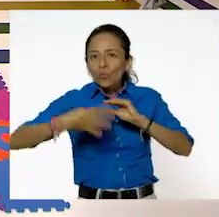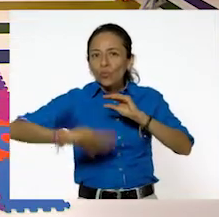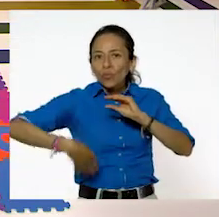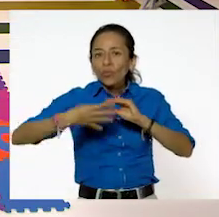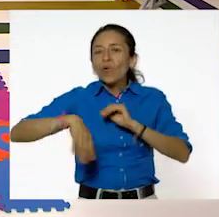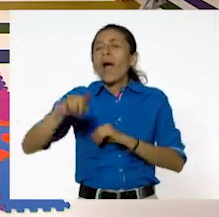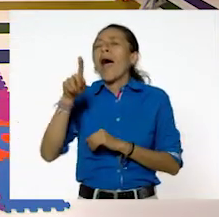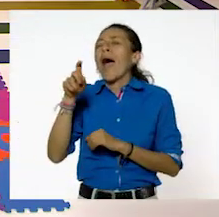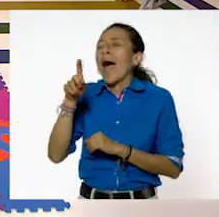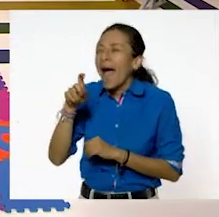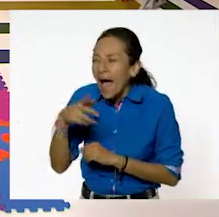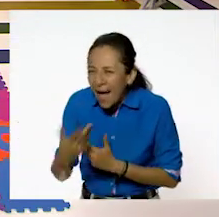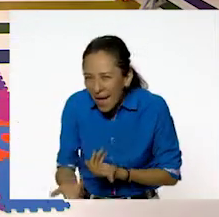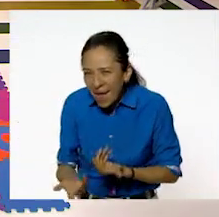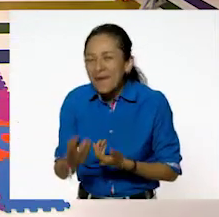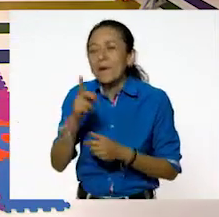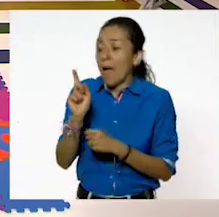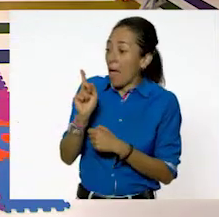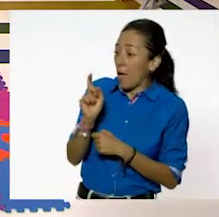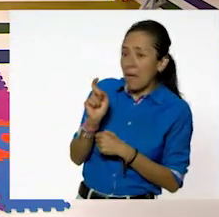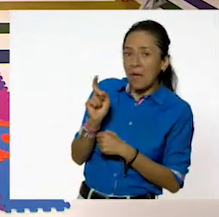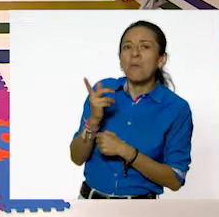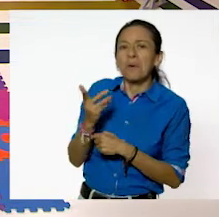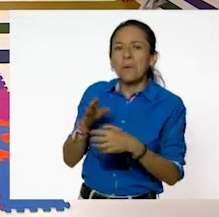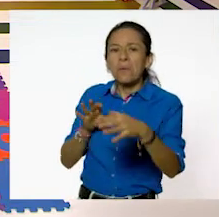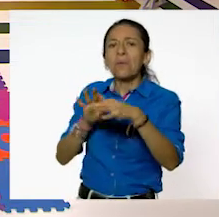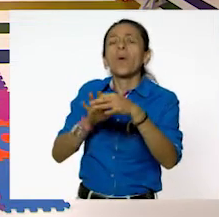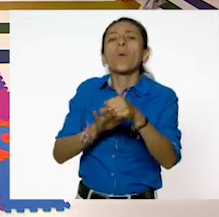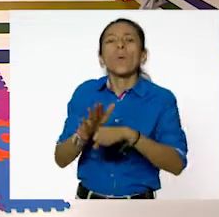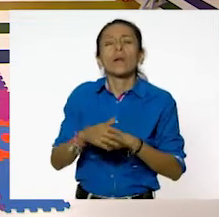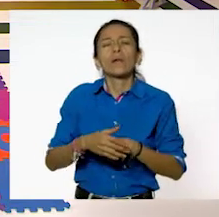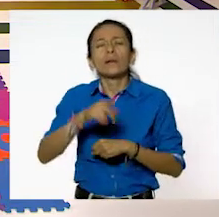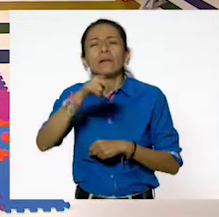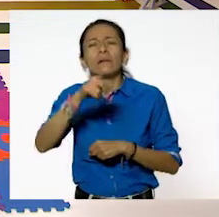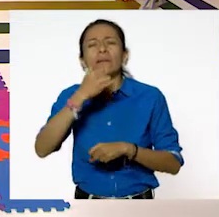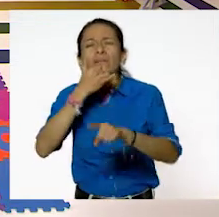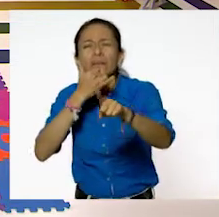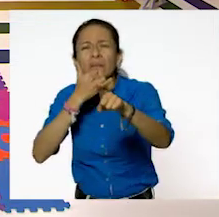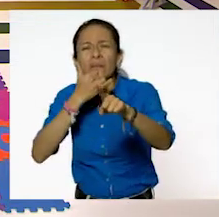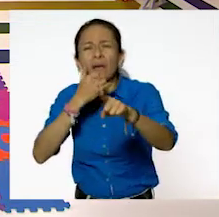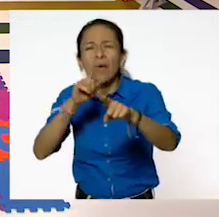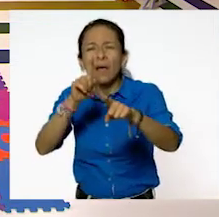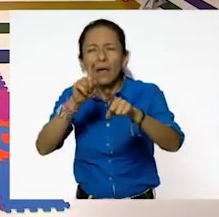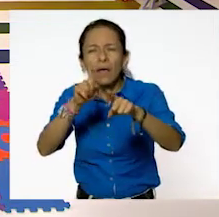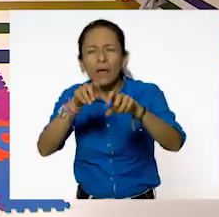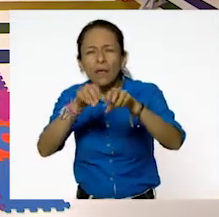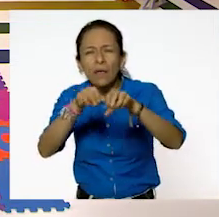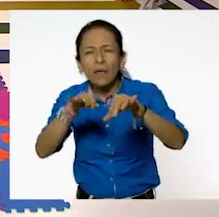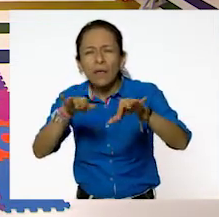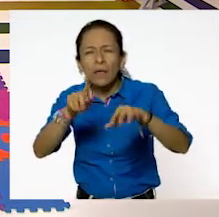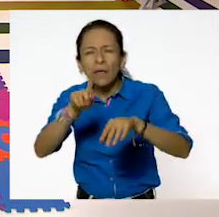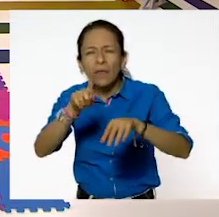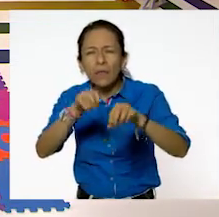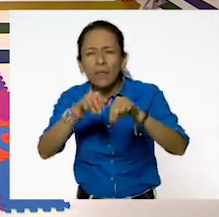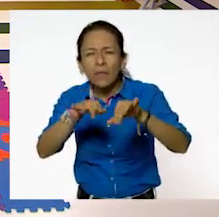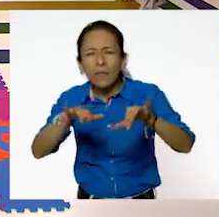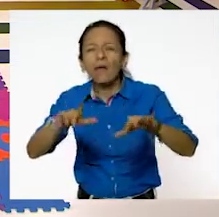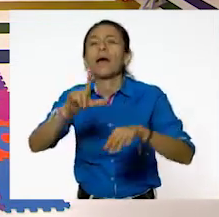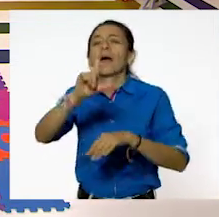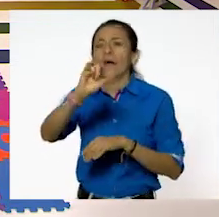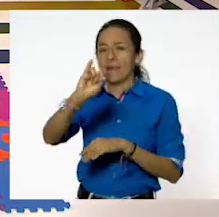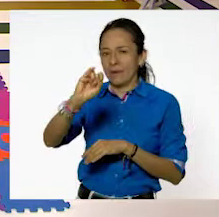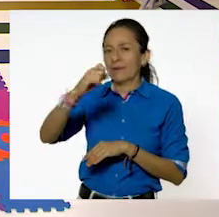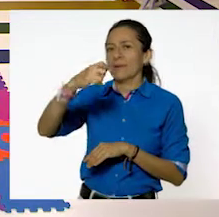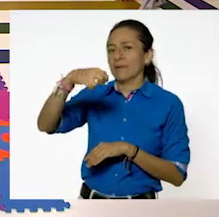Entonces, ¿el agua a cuál pertenece? Líquido. ¿A cuál? A líquido. A líquido. Por supuesto. Estamos viendo cómo